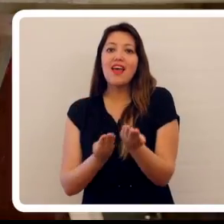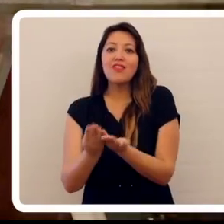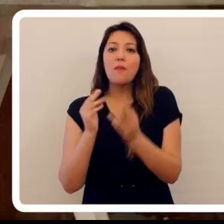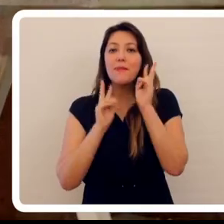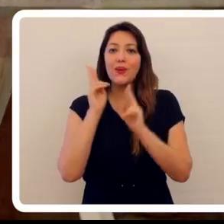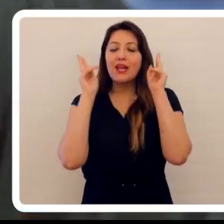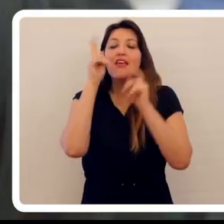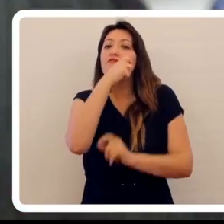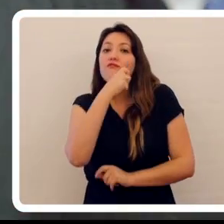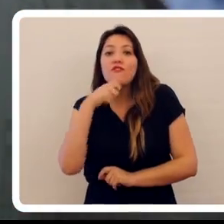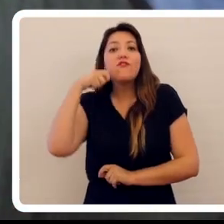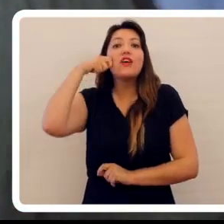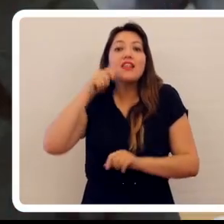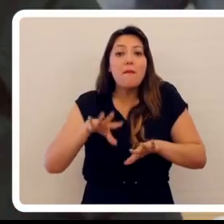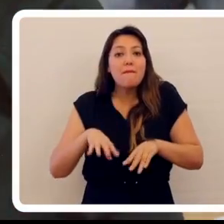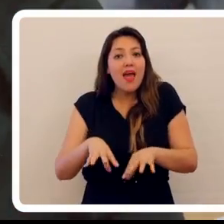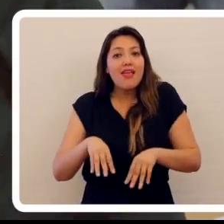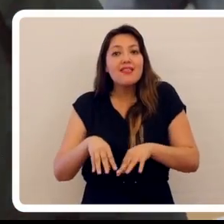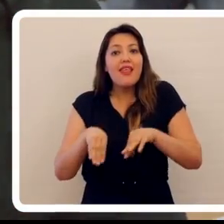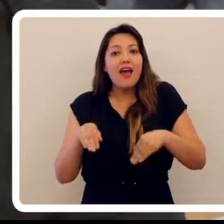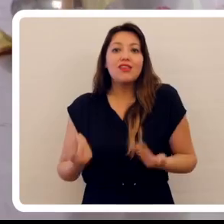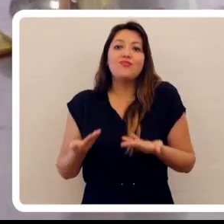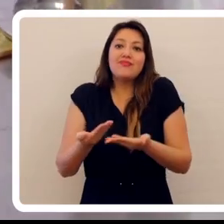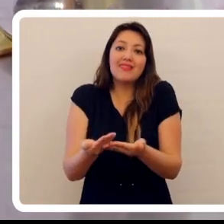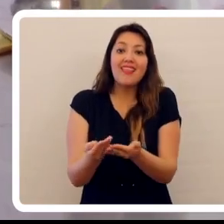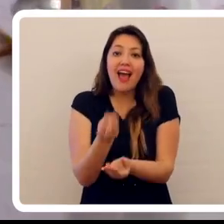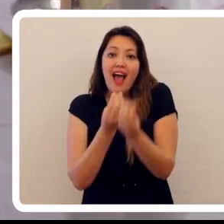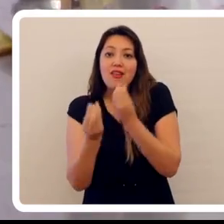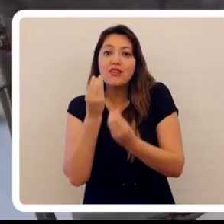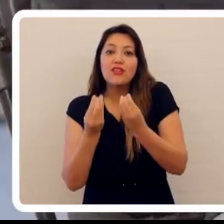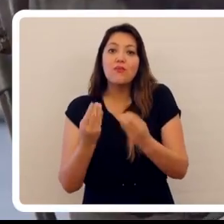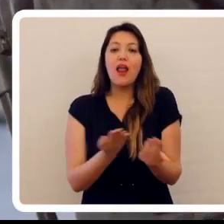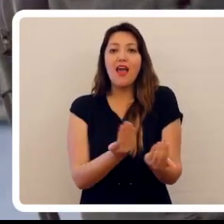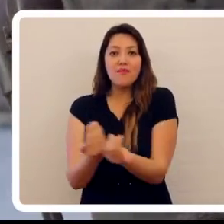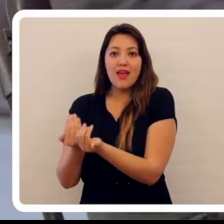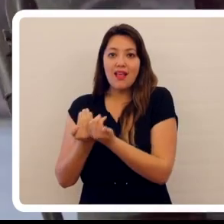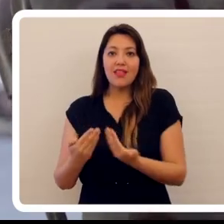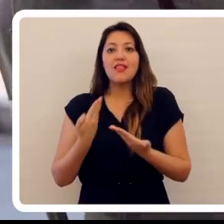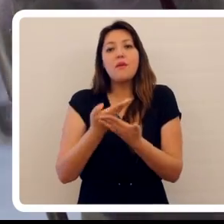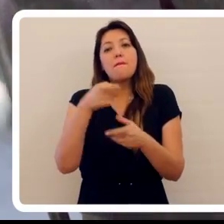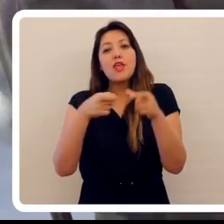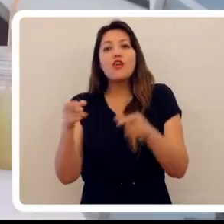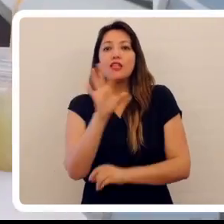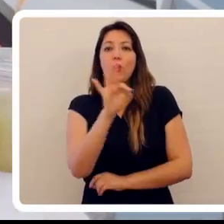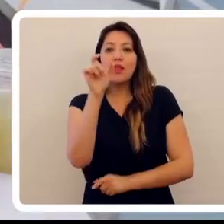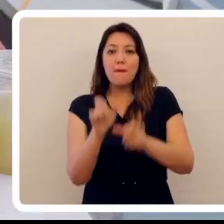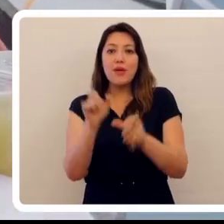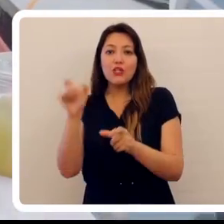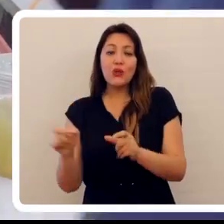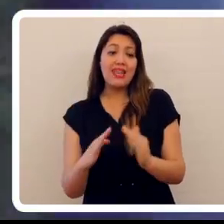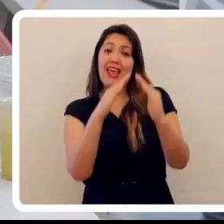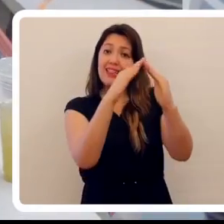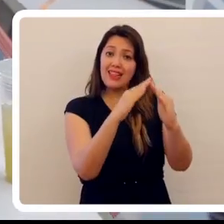peluquería, barbería y hasta de masajes que incluyó la entrega de alimentación para devolver una cuota de esperanza a los más de 50 usuarios